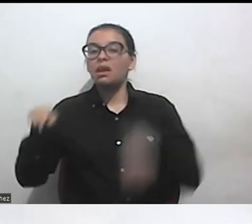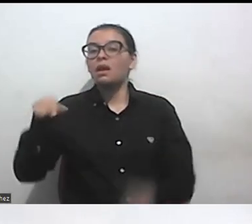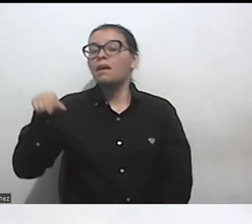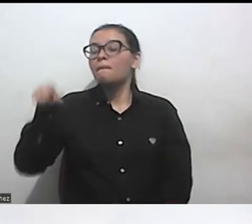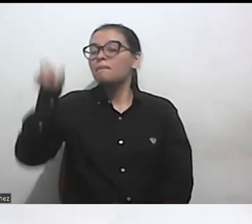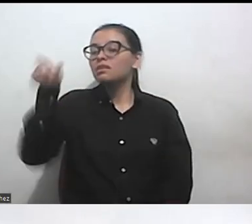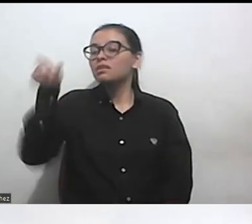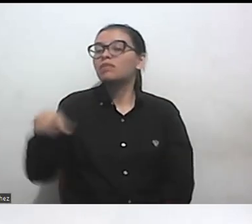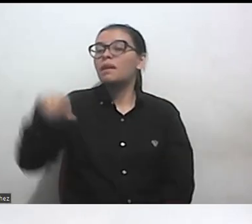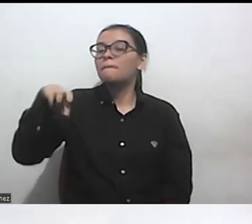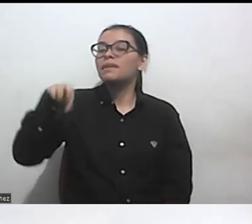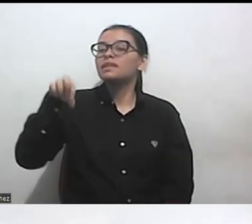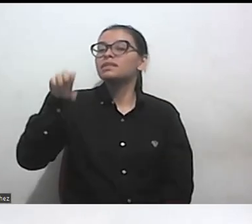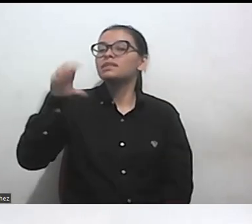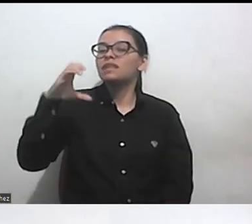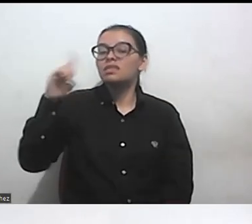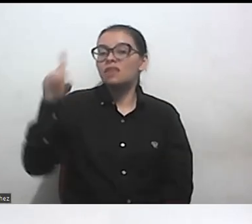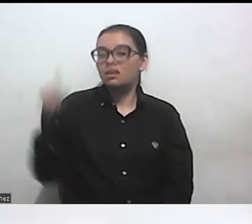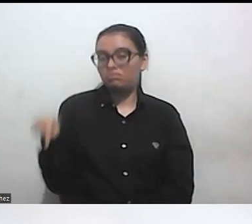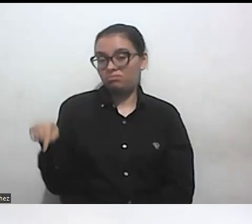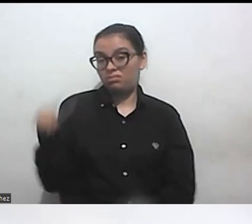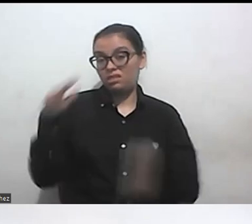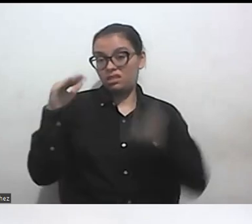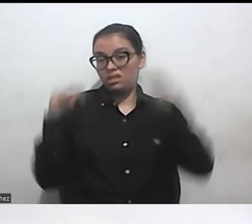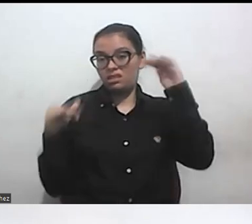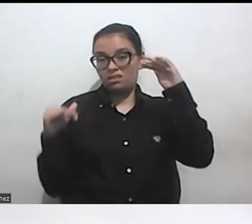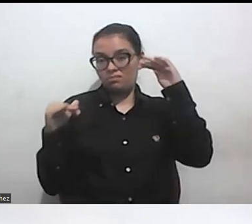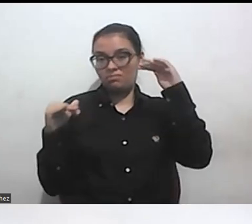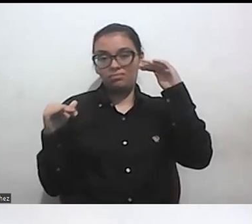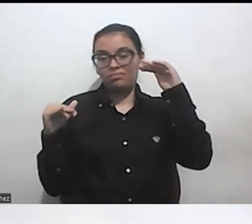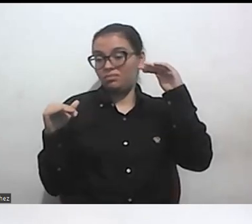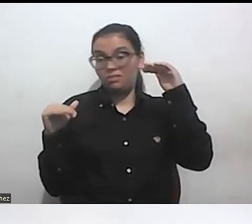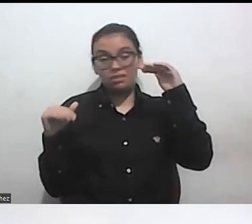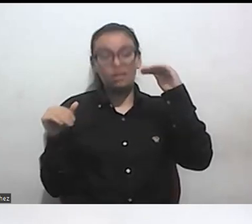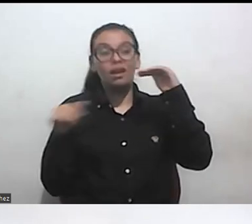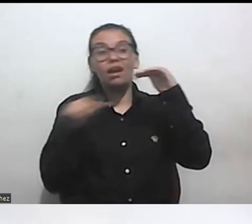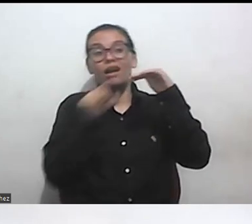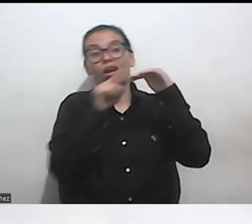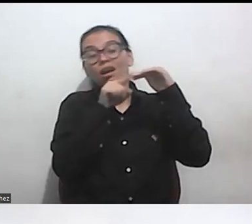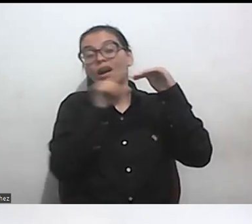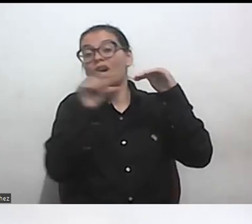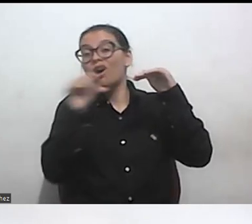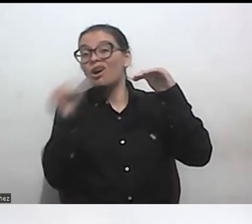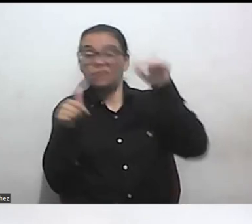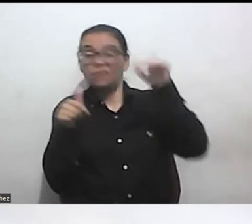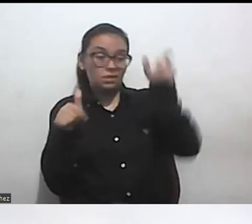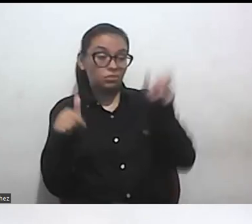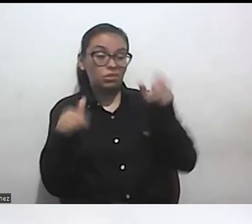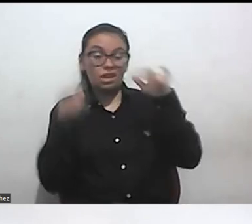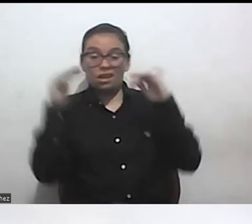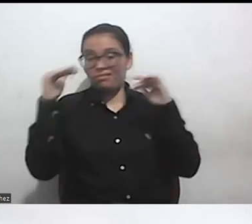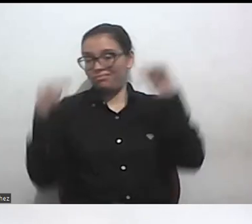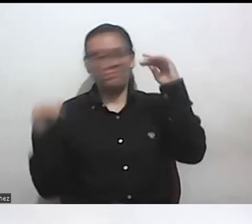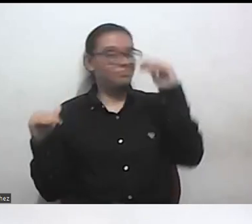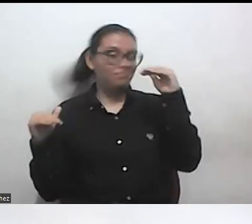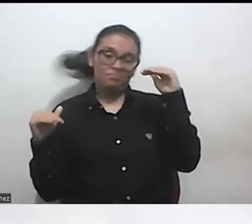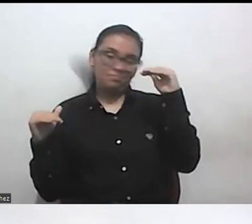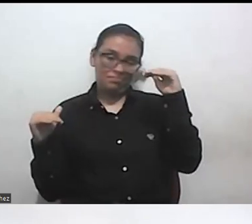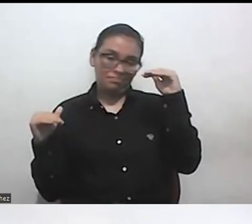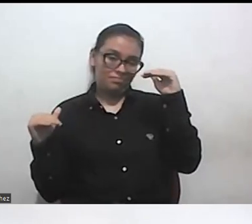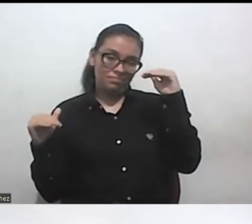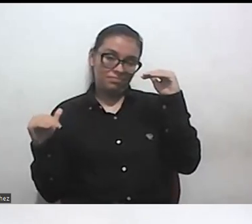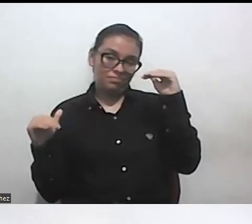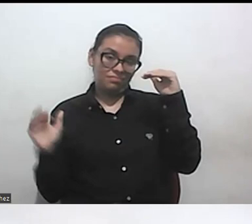no no soy igual a de pronto mi caso no es igual al al de al de cualquier